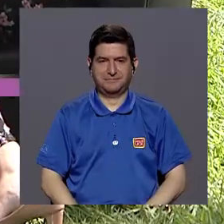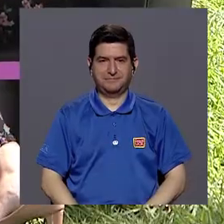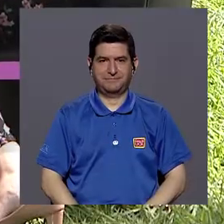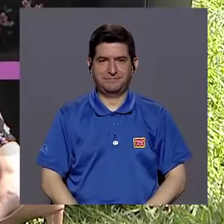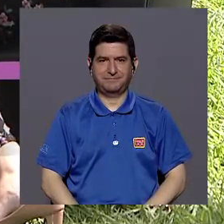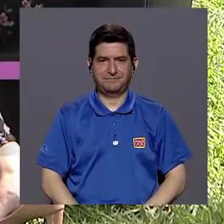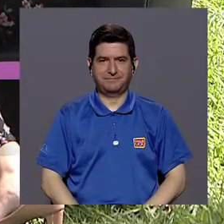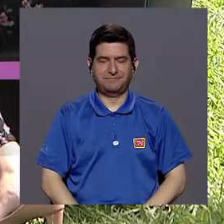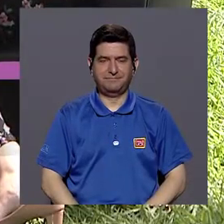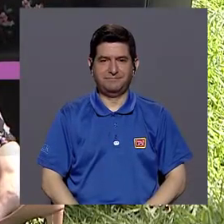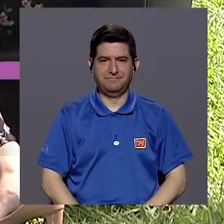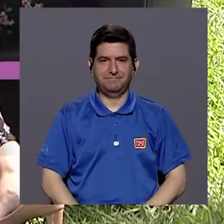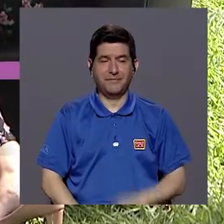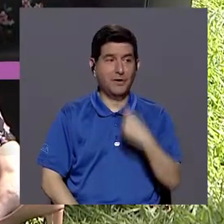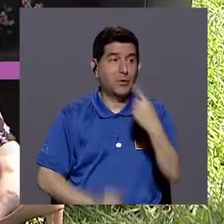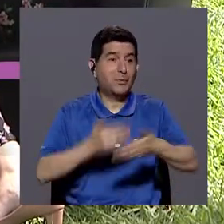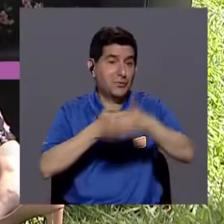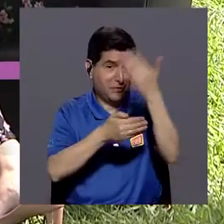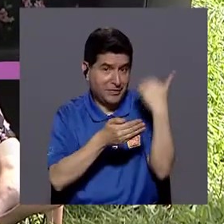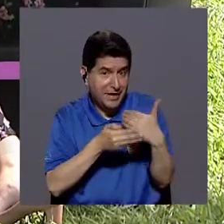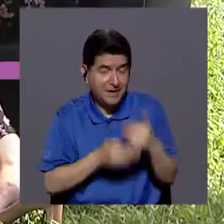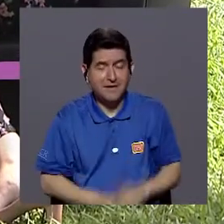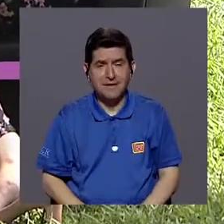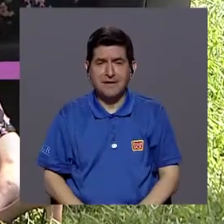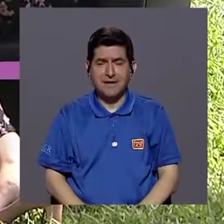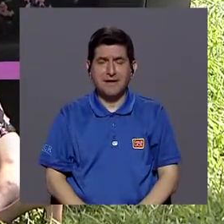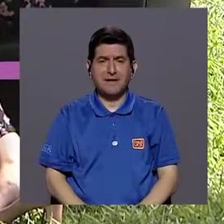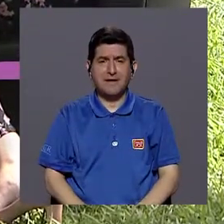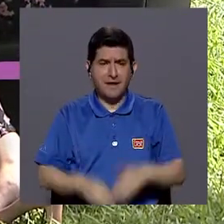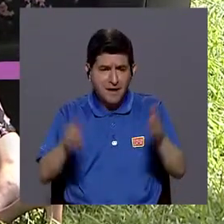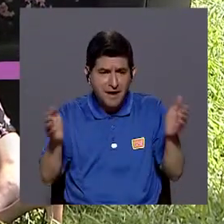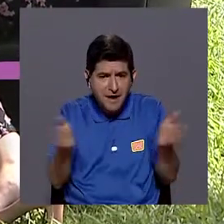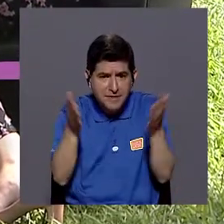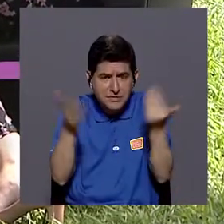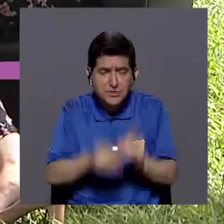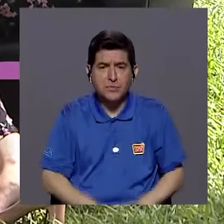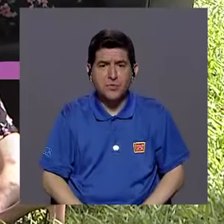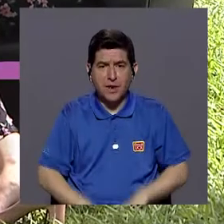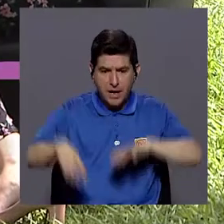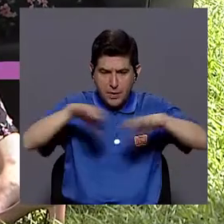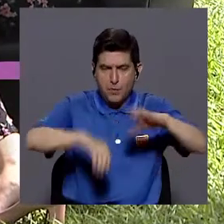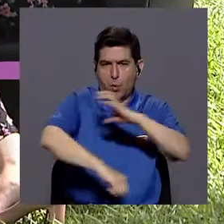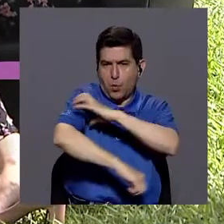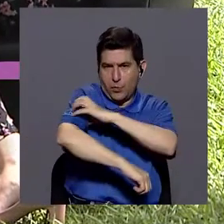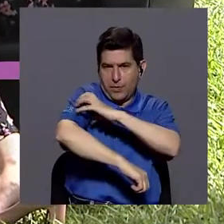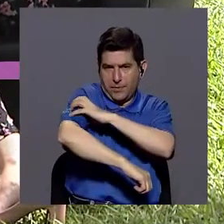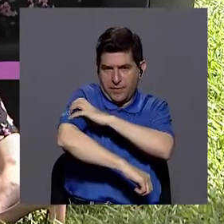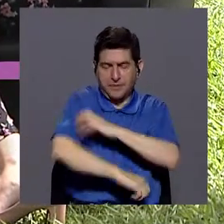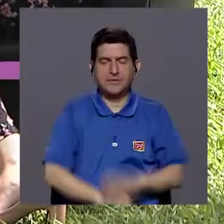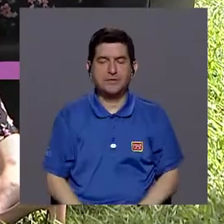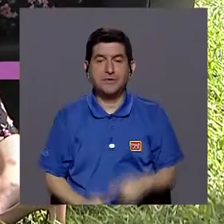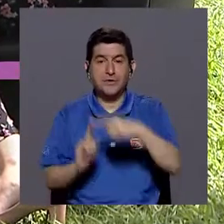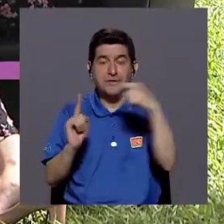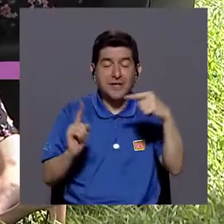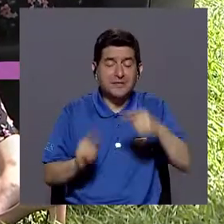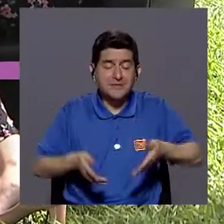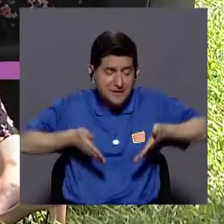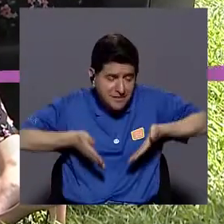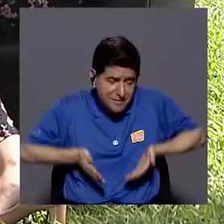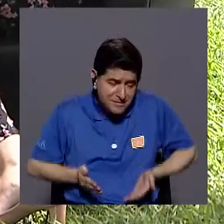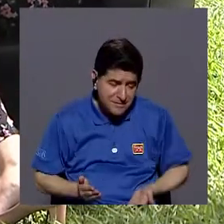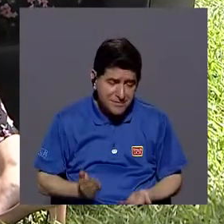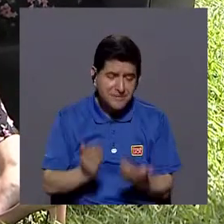como te digo, la estimulación de la parte de la motora gruesa se da desde el